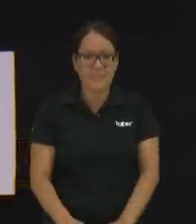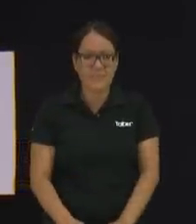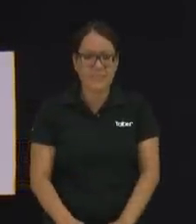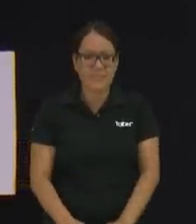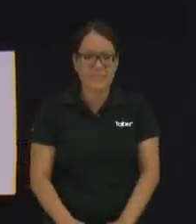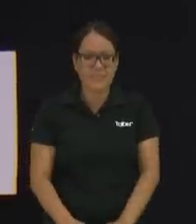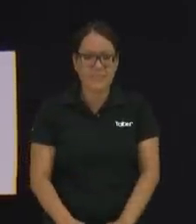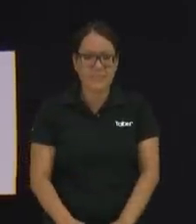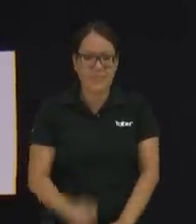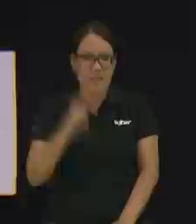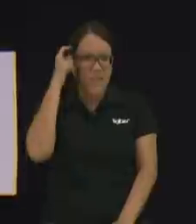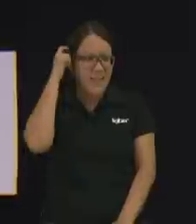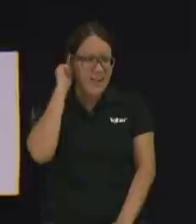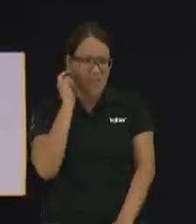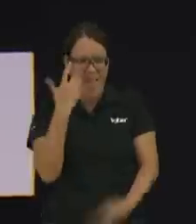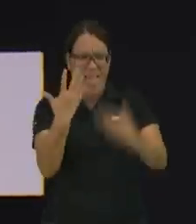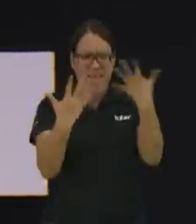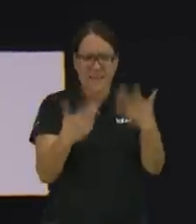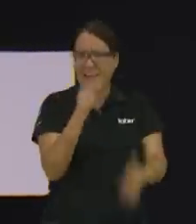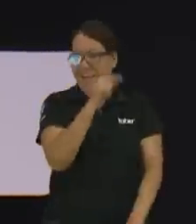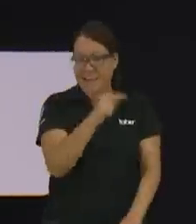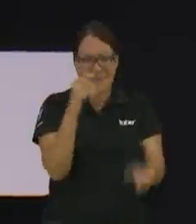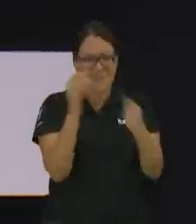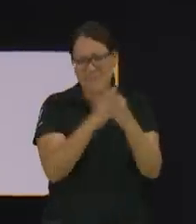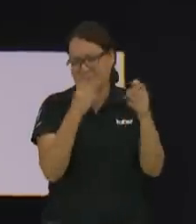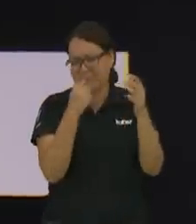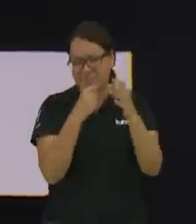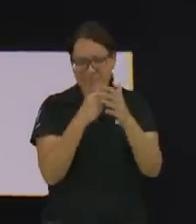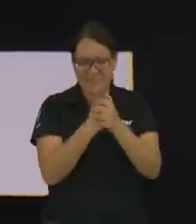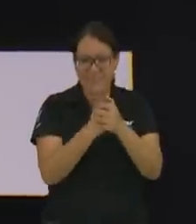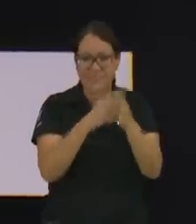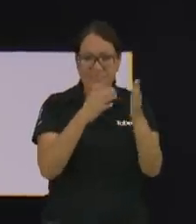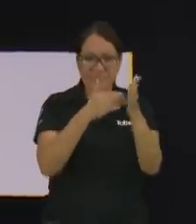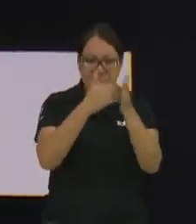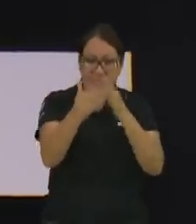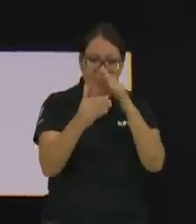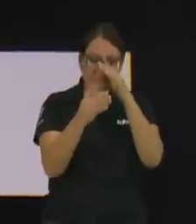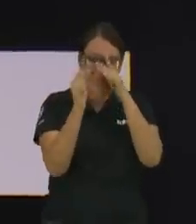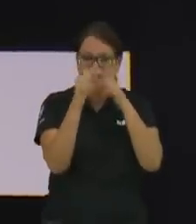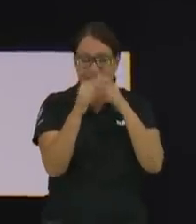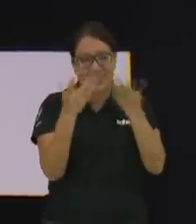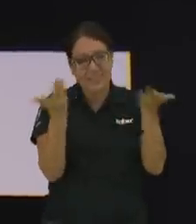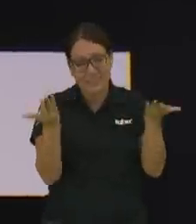y el hombre dice y comienzan los problemas por cosas tan básicas y tan absurdas